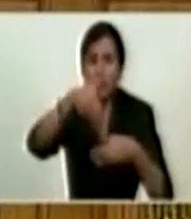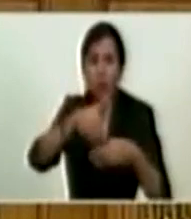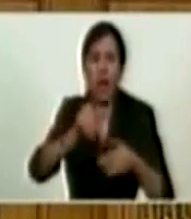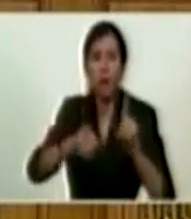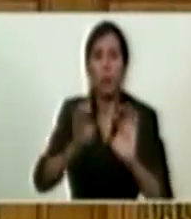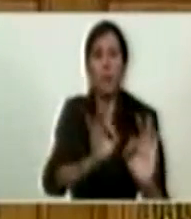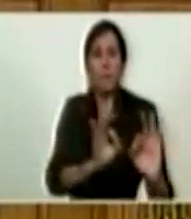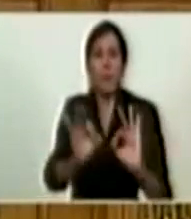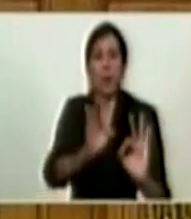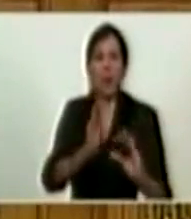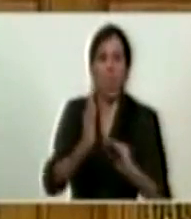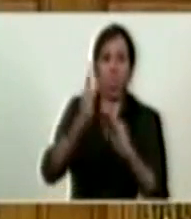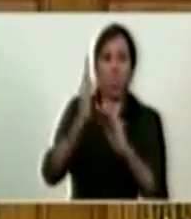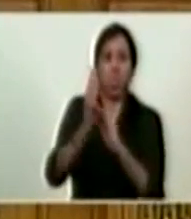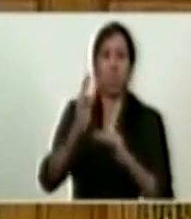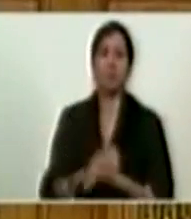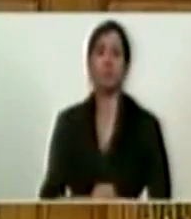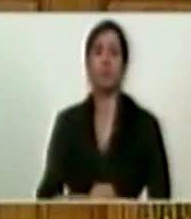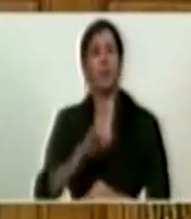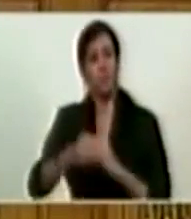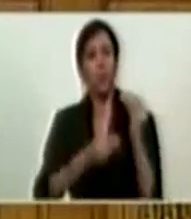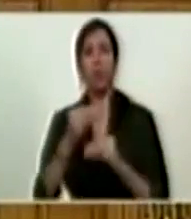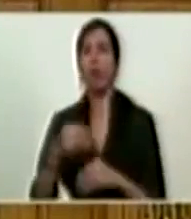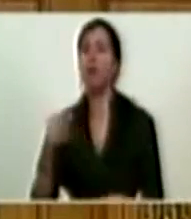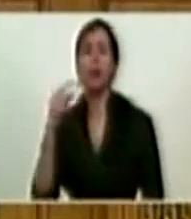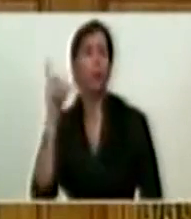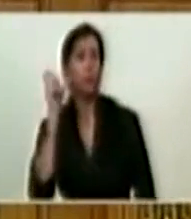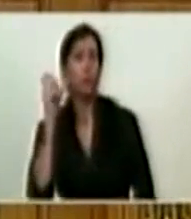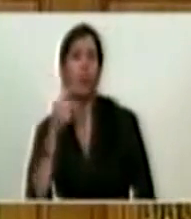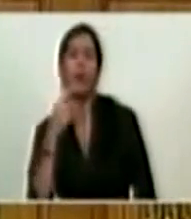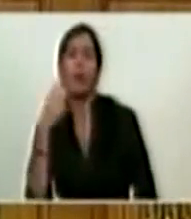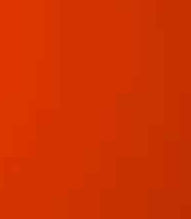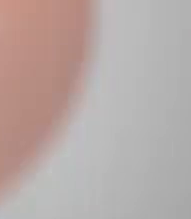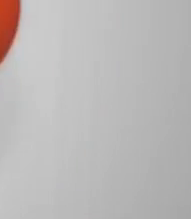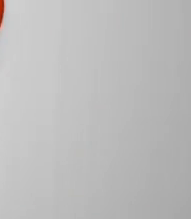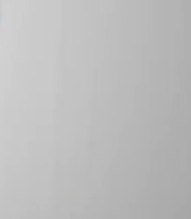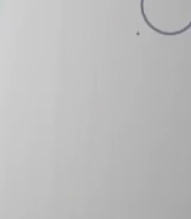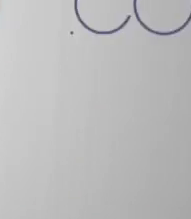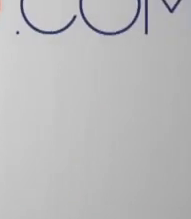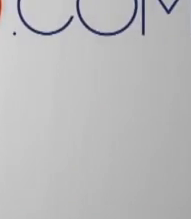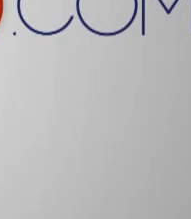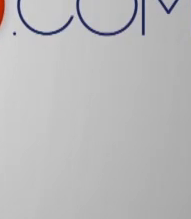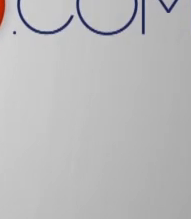Pero hay que hacerlo. No digan, ay, porque nosotros tenemos que cuidar la paz del país.